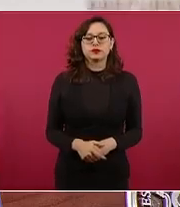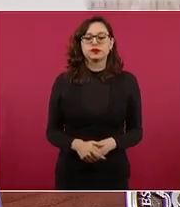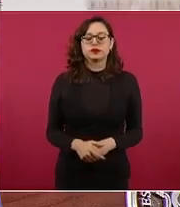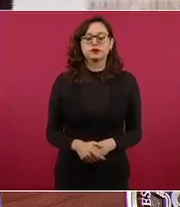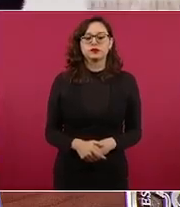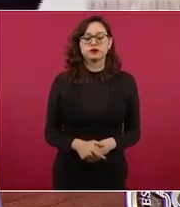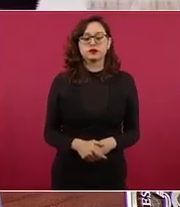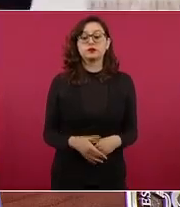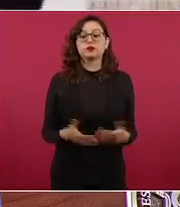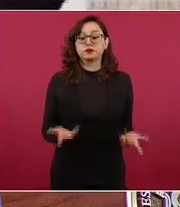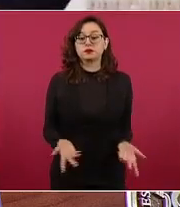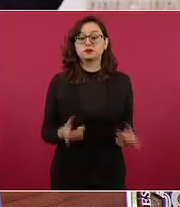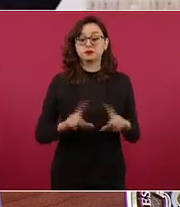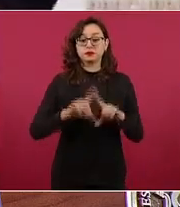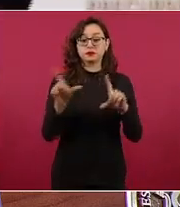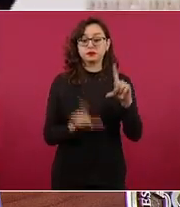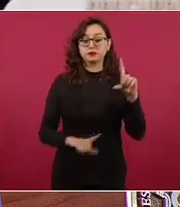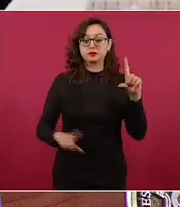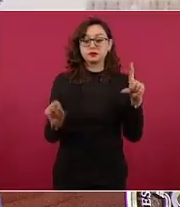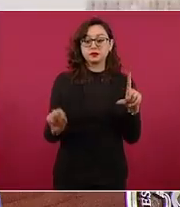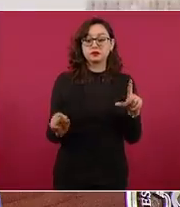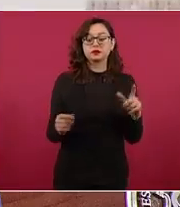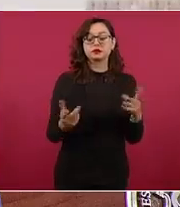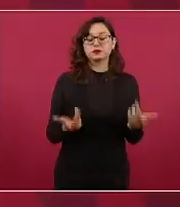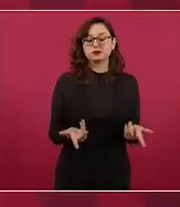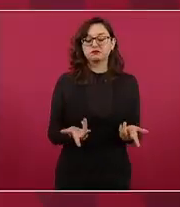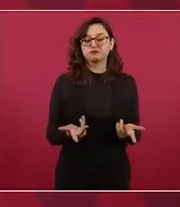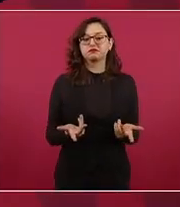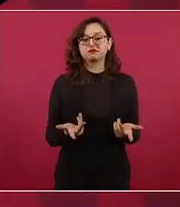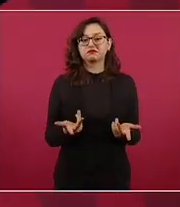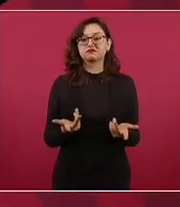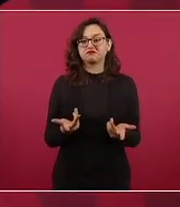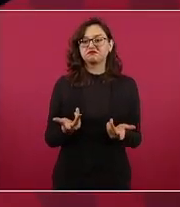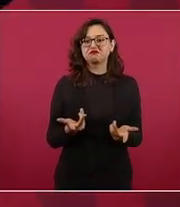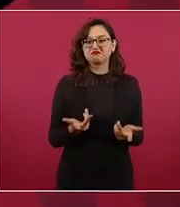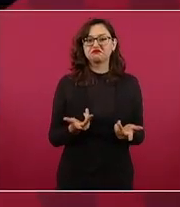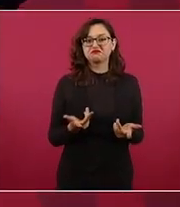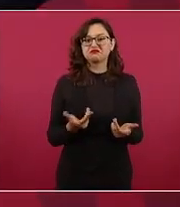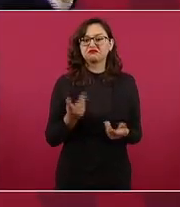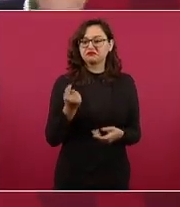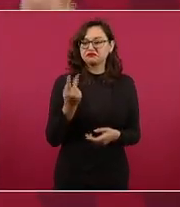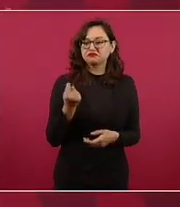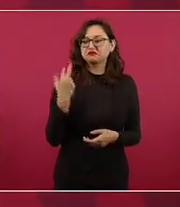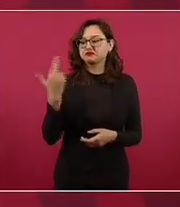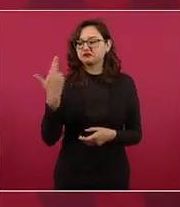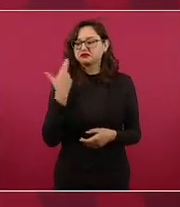los medios llegaron a poner a un presidente de la República en México